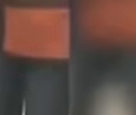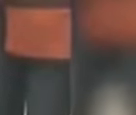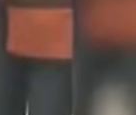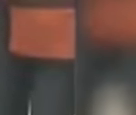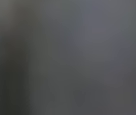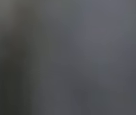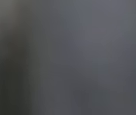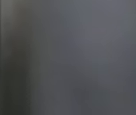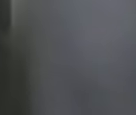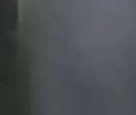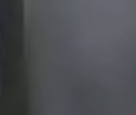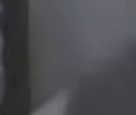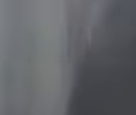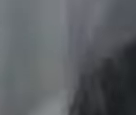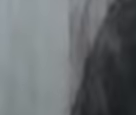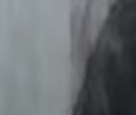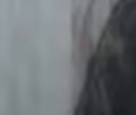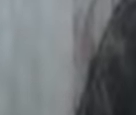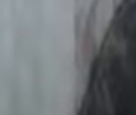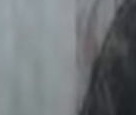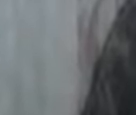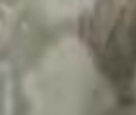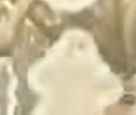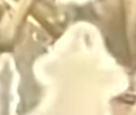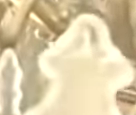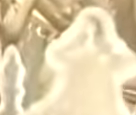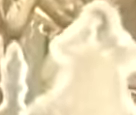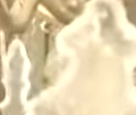empujar la unión de las fuerzas revolucionarias